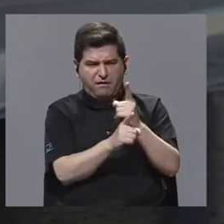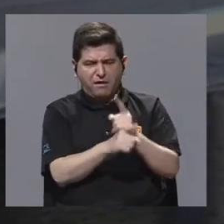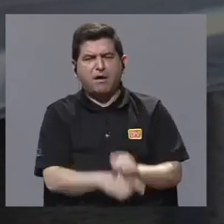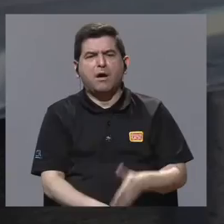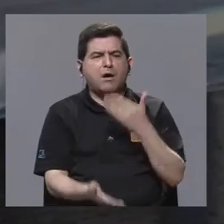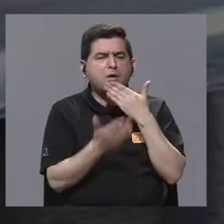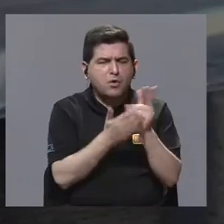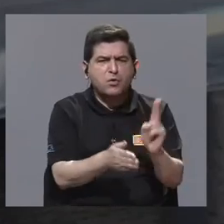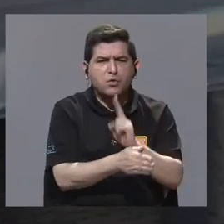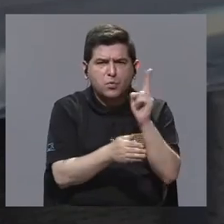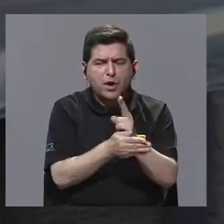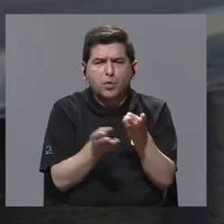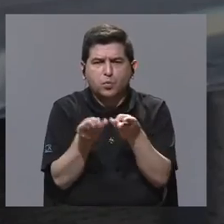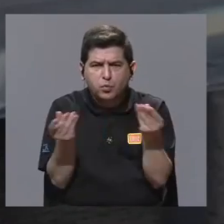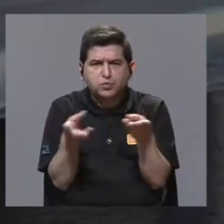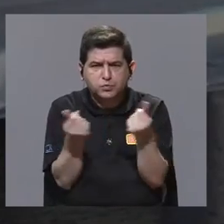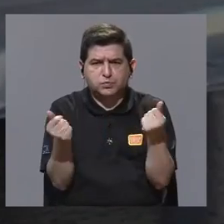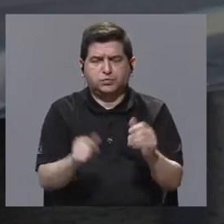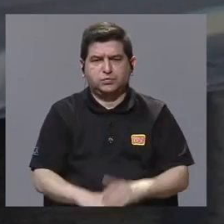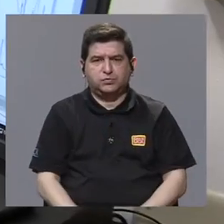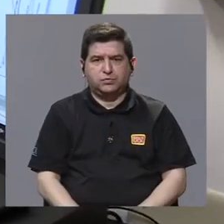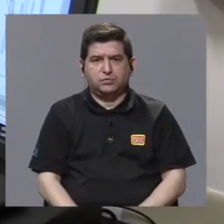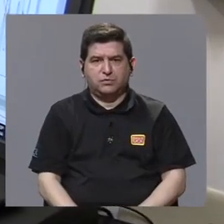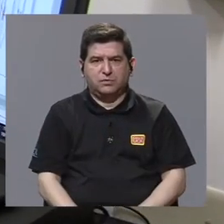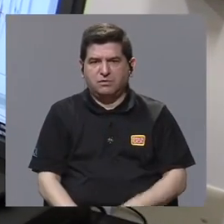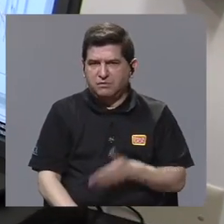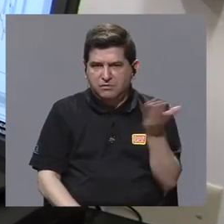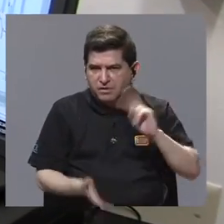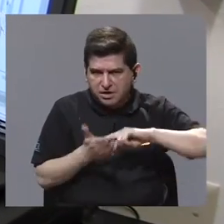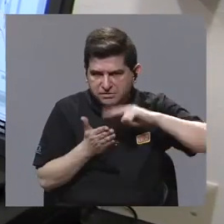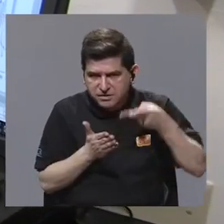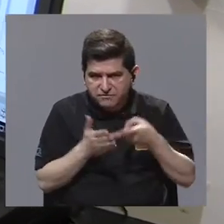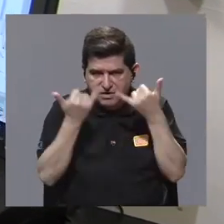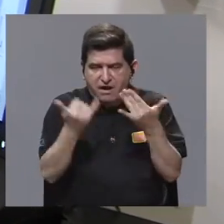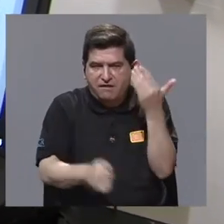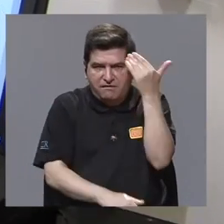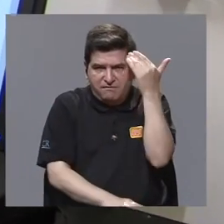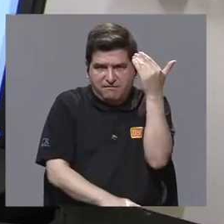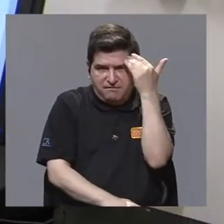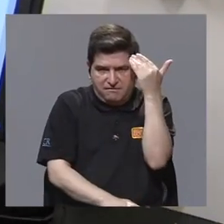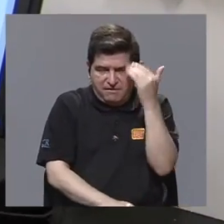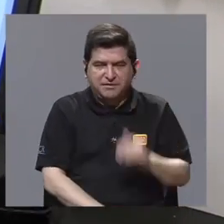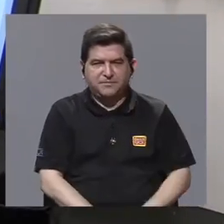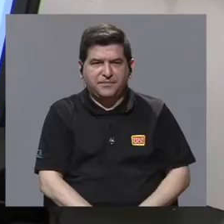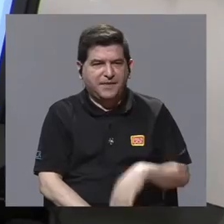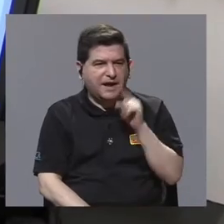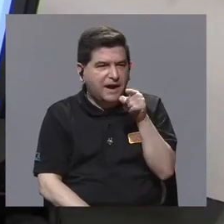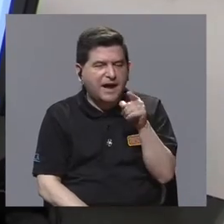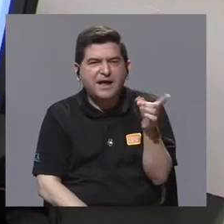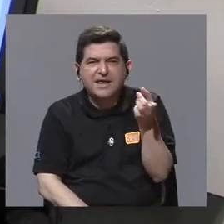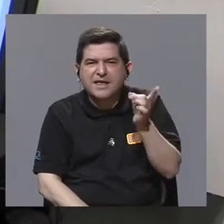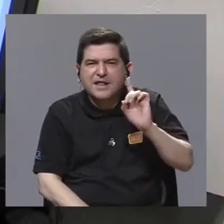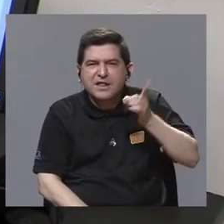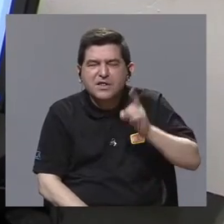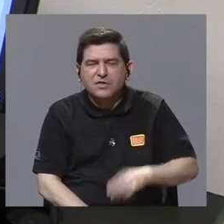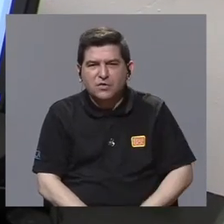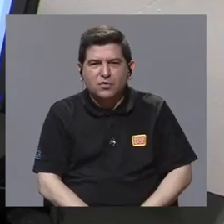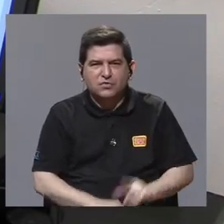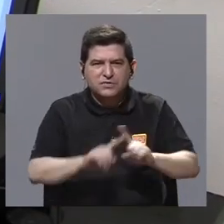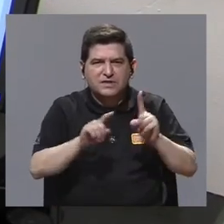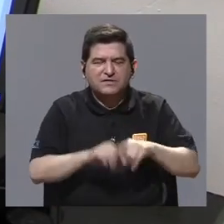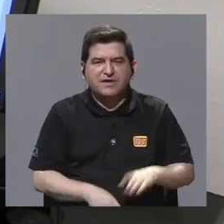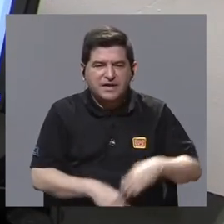idoneidad y el buen uso de este producto, en el sentido de que ya se conoce dónde están